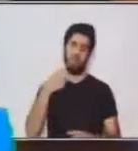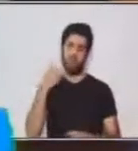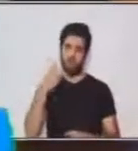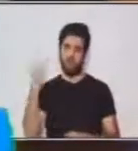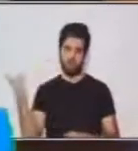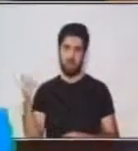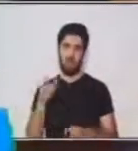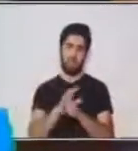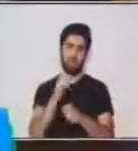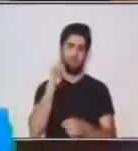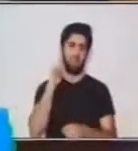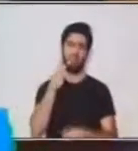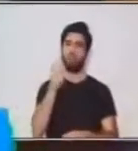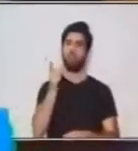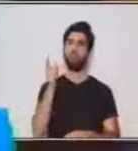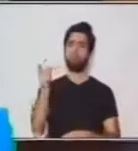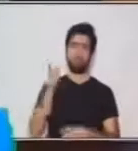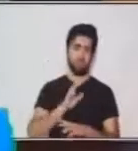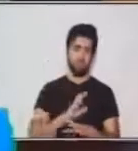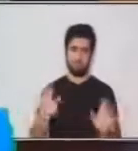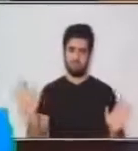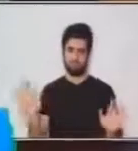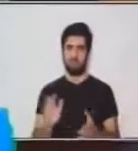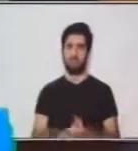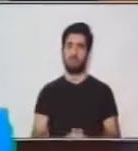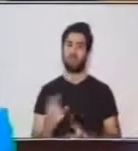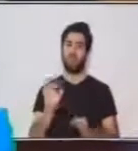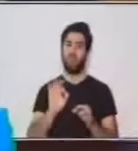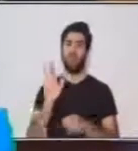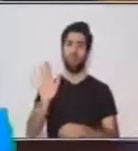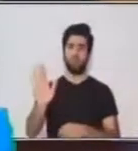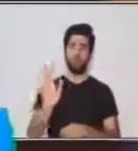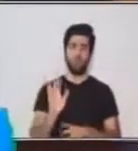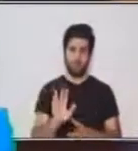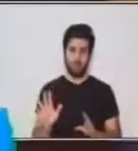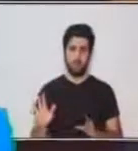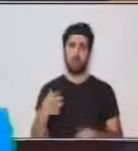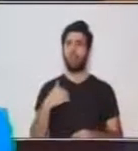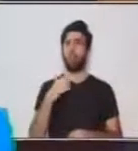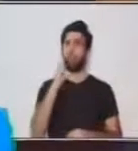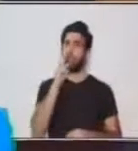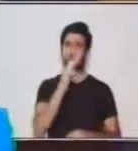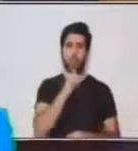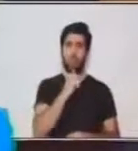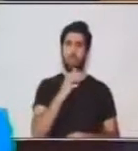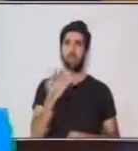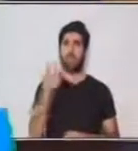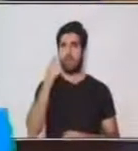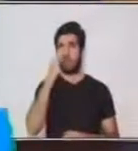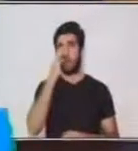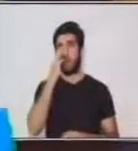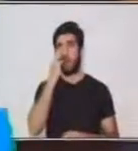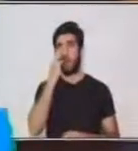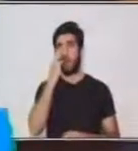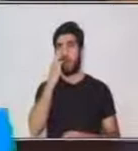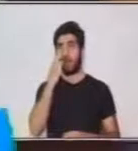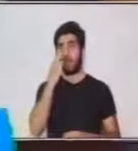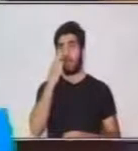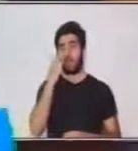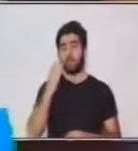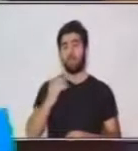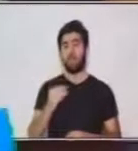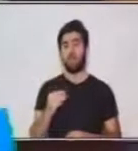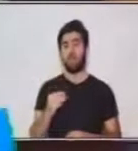del registro formal al momento de comunicarnos. Yo no puedo ir con una persona que acabo de